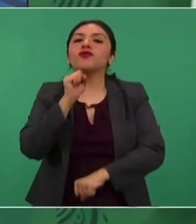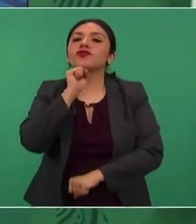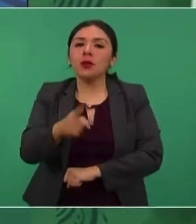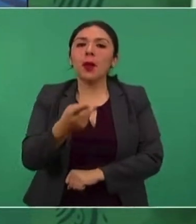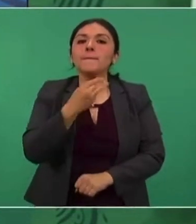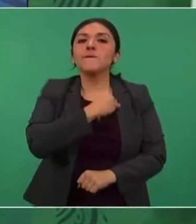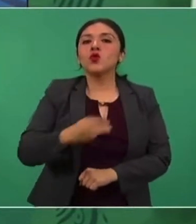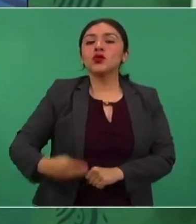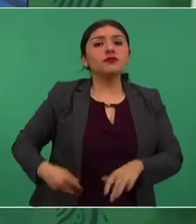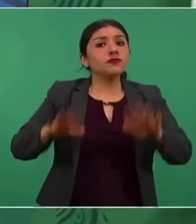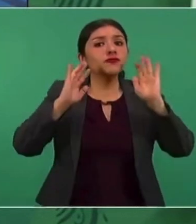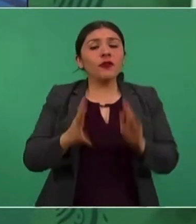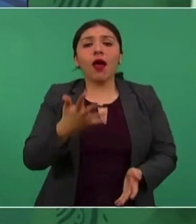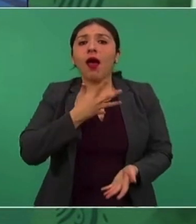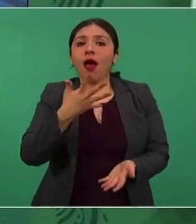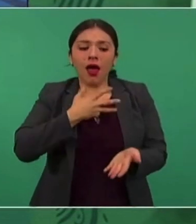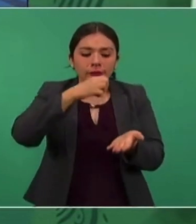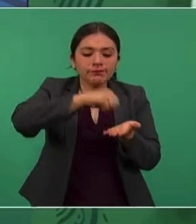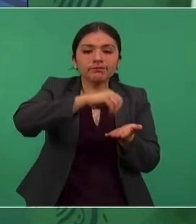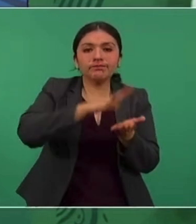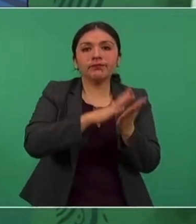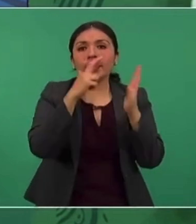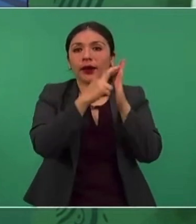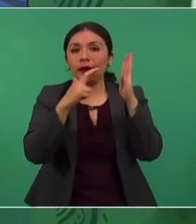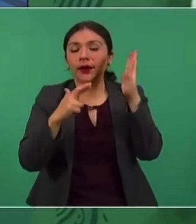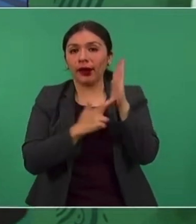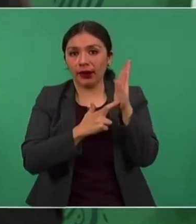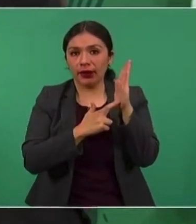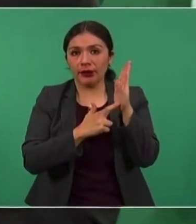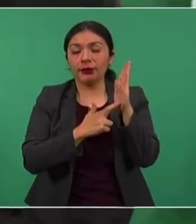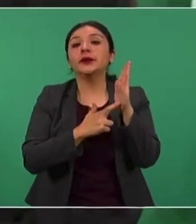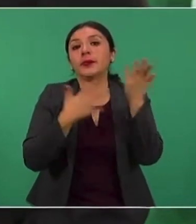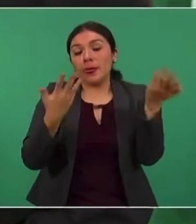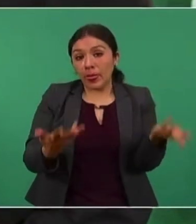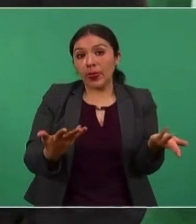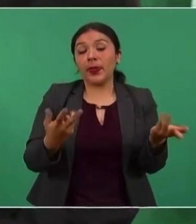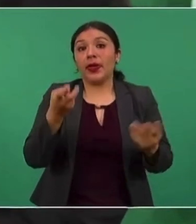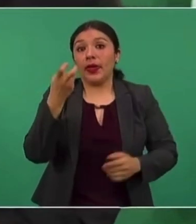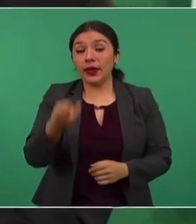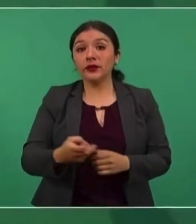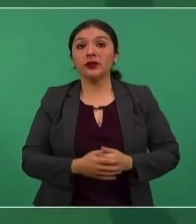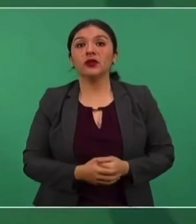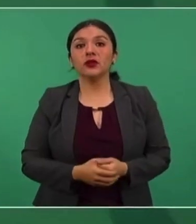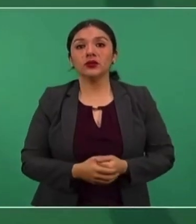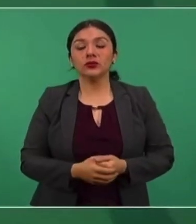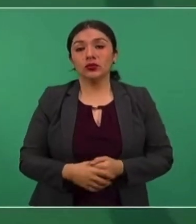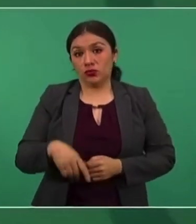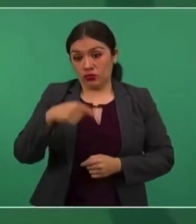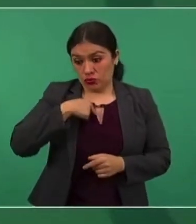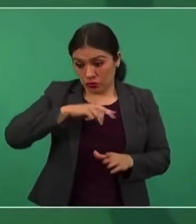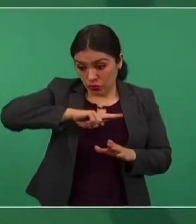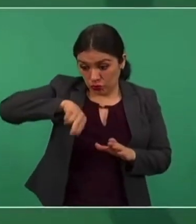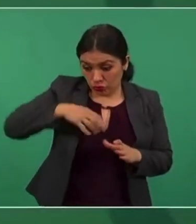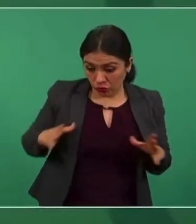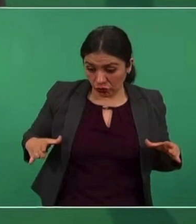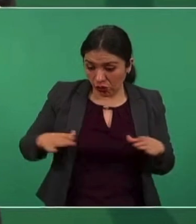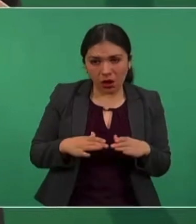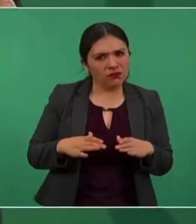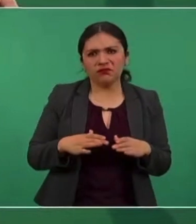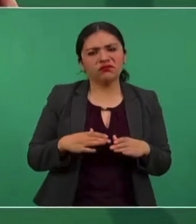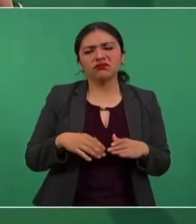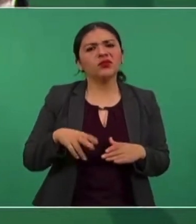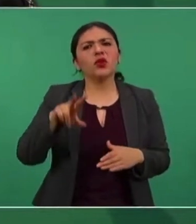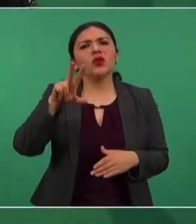Está reglamentado y nosotros no les